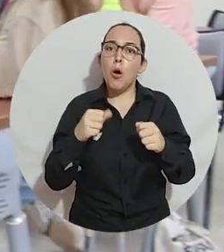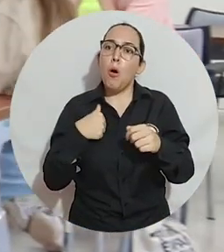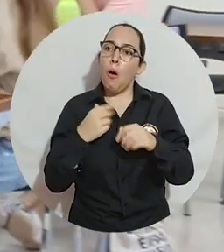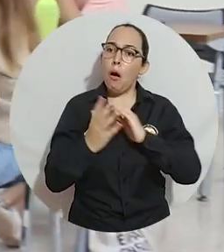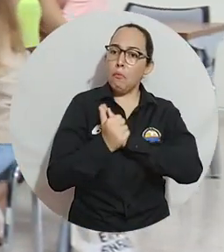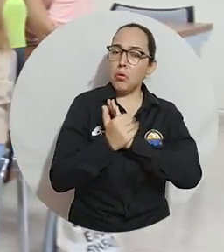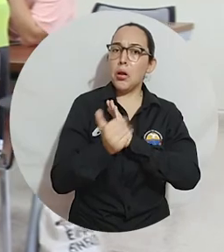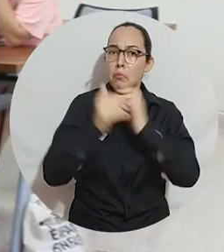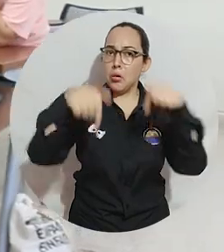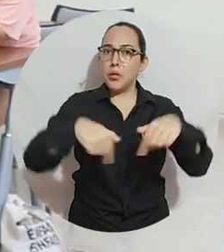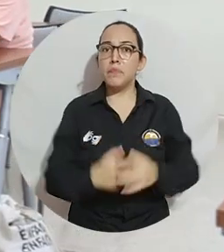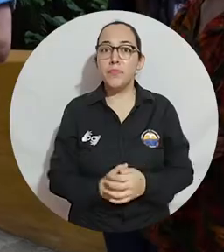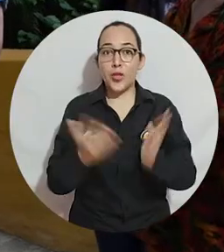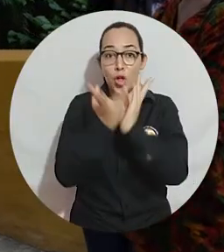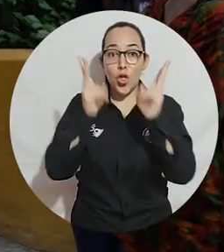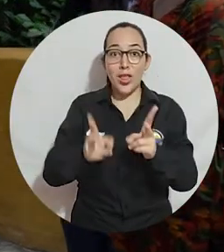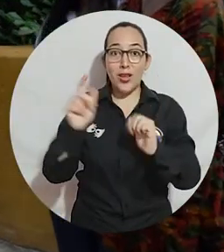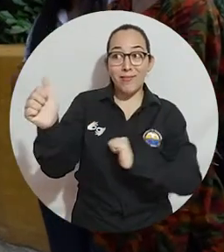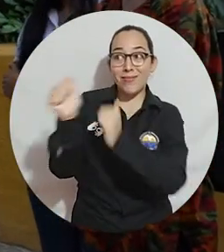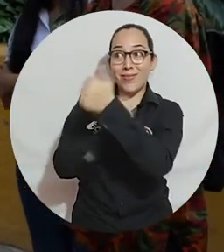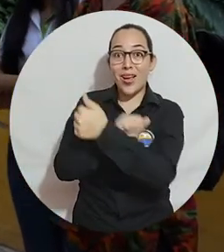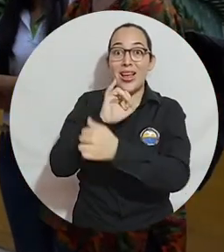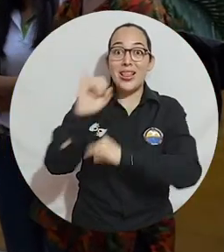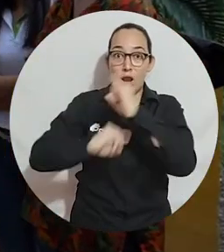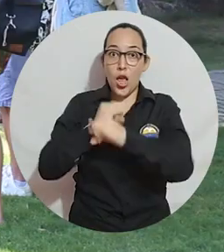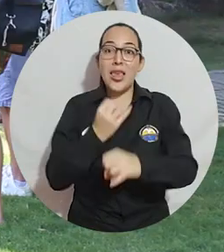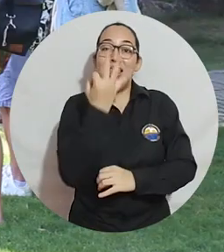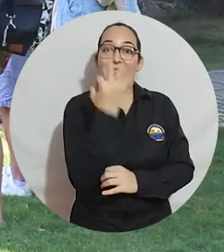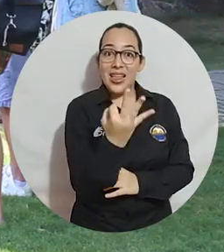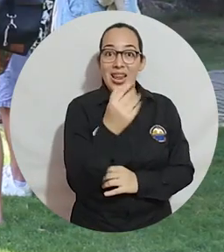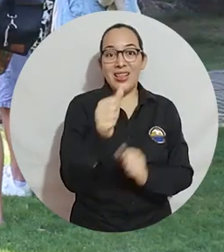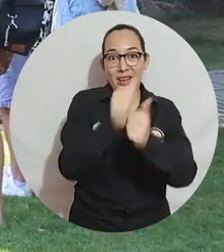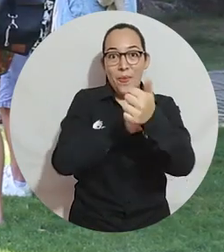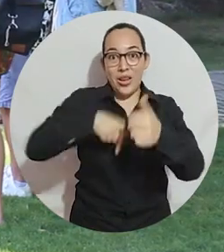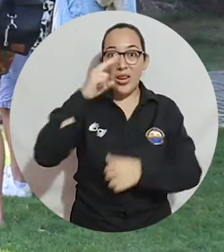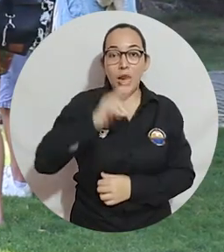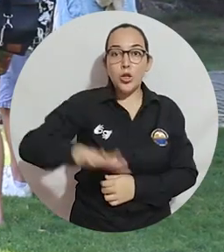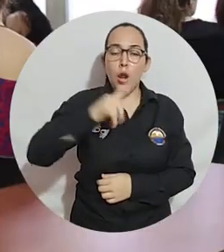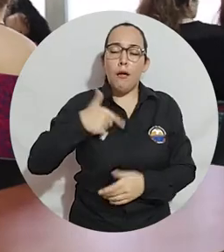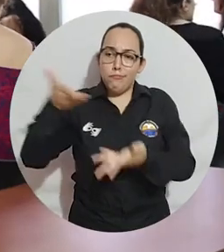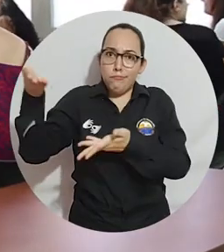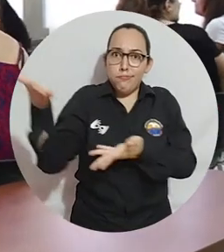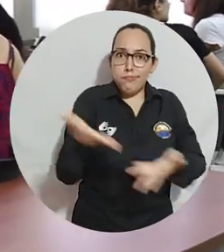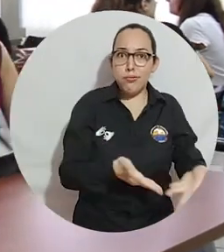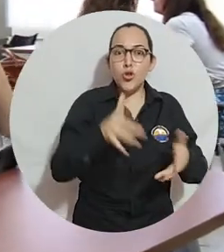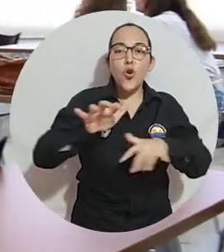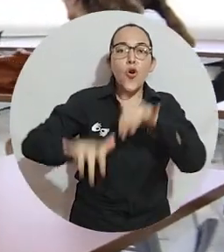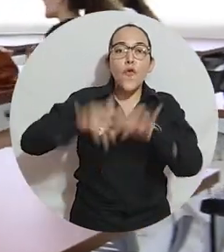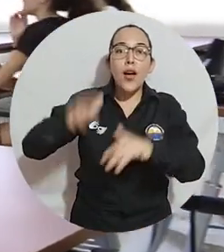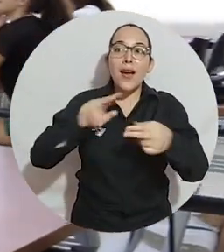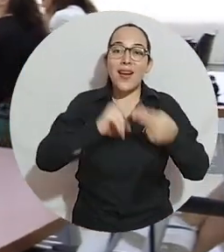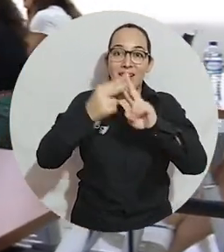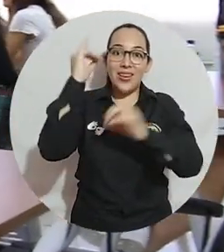desarrollar aquí. Los estudiantes de intercambio internacional y otros tres de intercambio nacional fueron recibidos por la